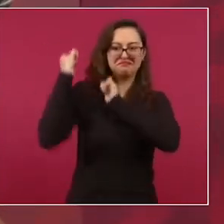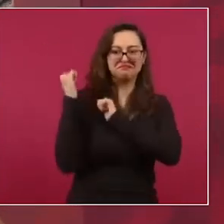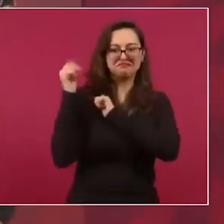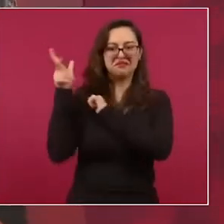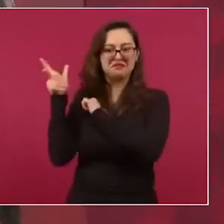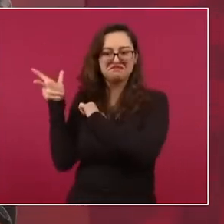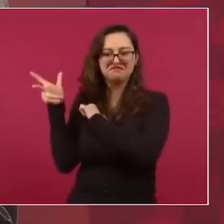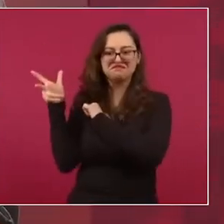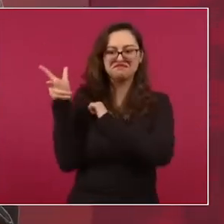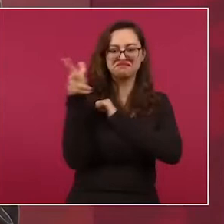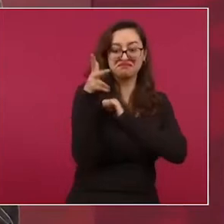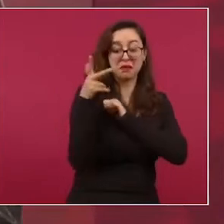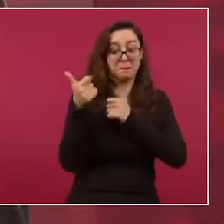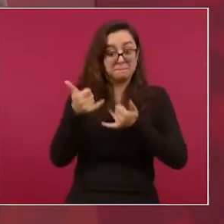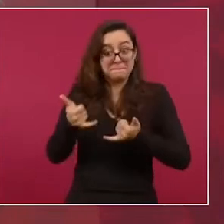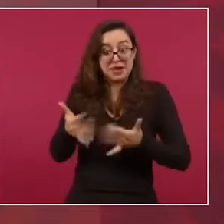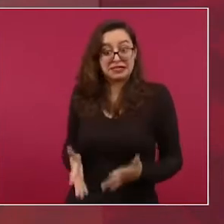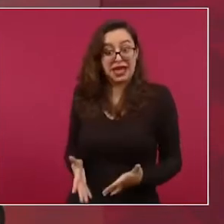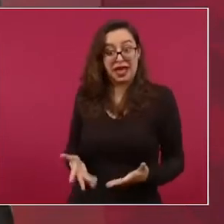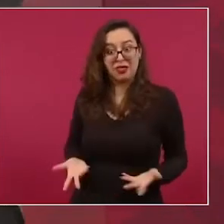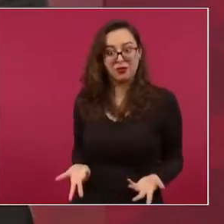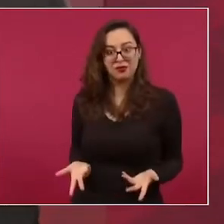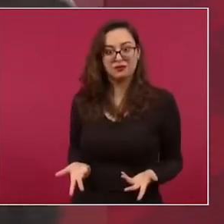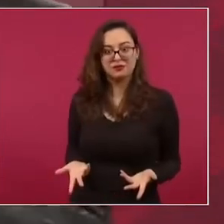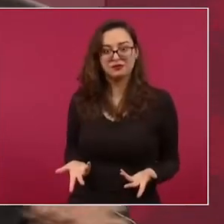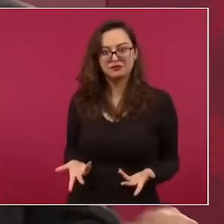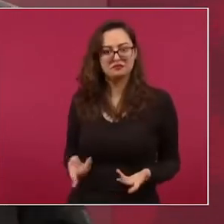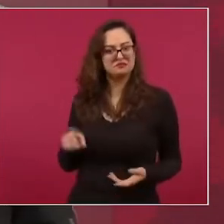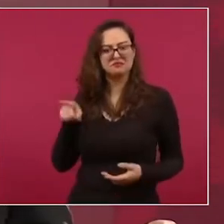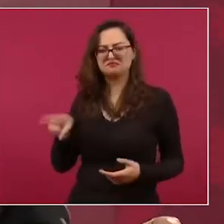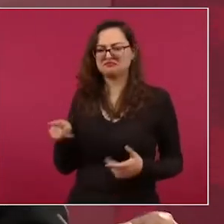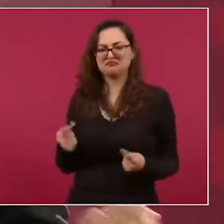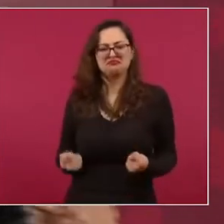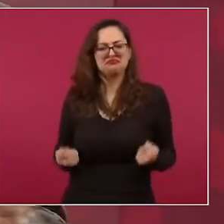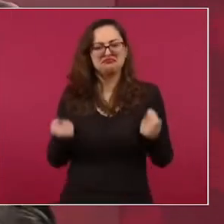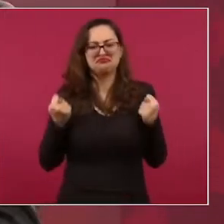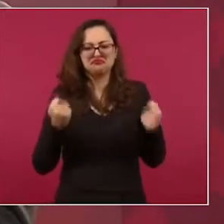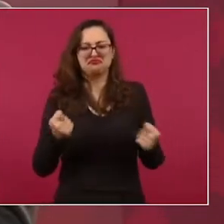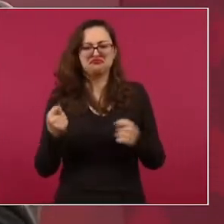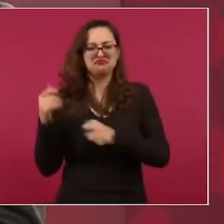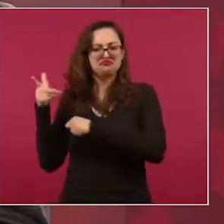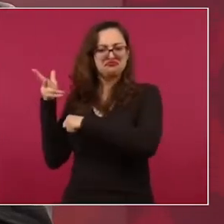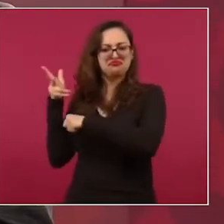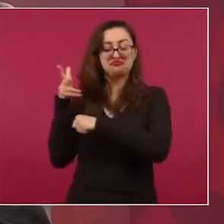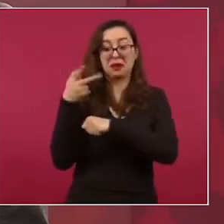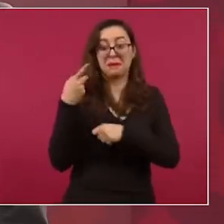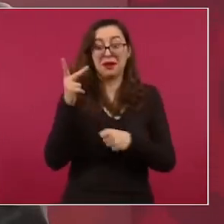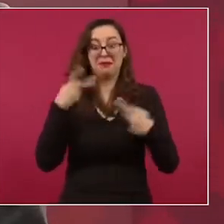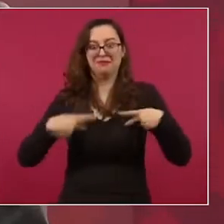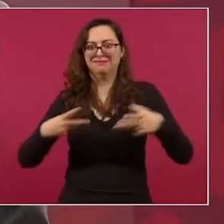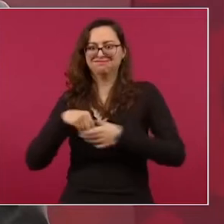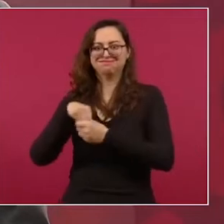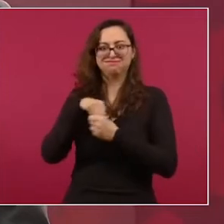y los empujones,